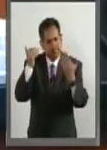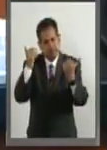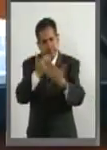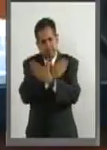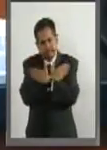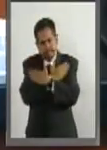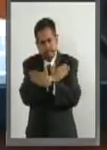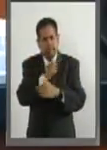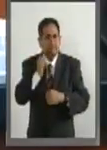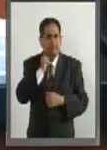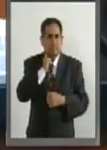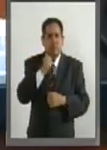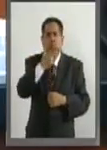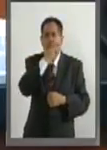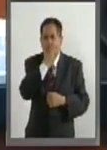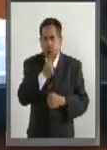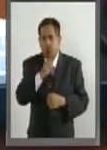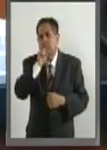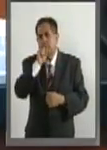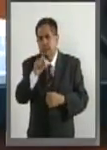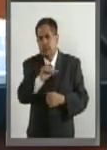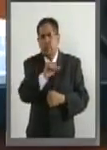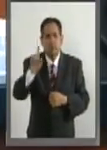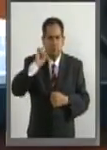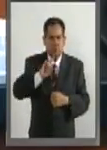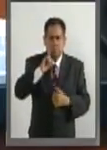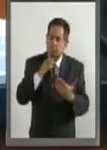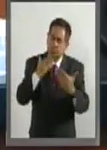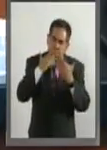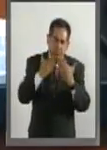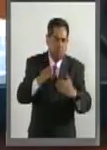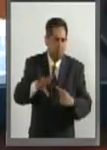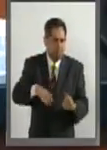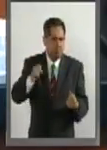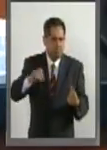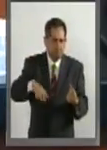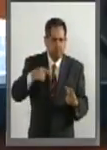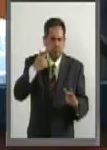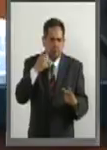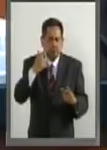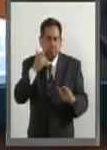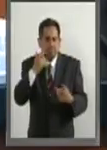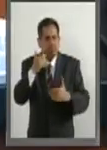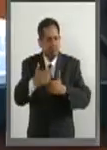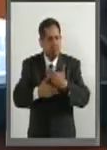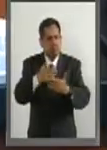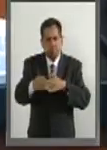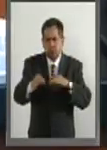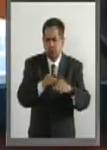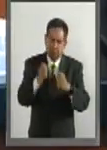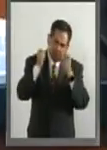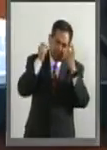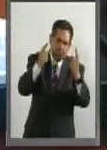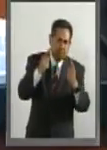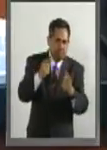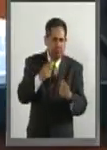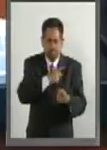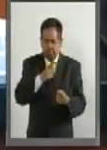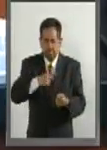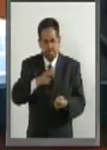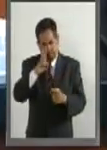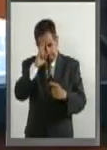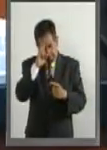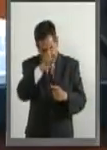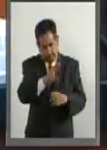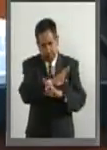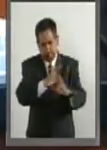los senadores hombres, pero también las mujeres hacen un gran esfuerzo, tienen un gran trabajo y merecen también un